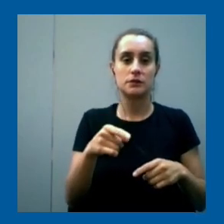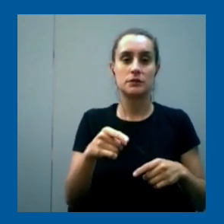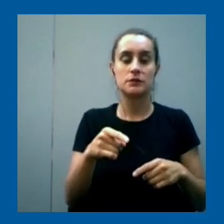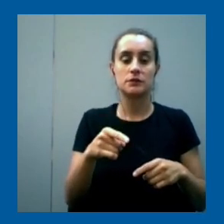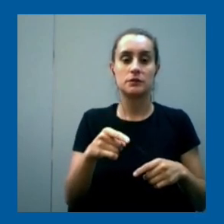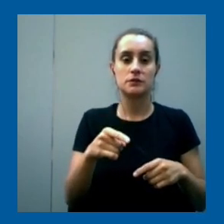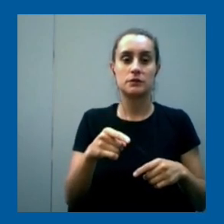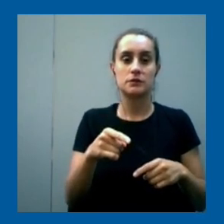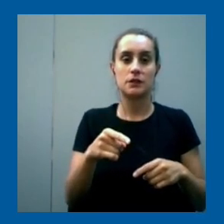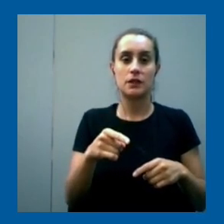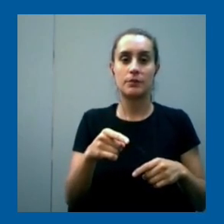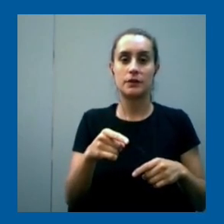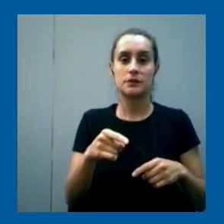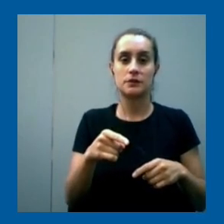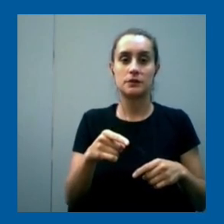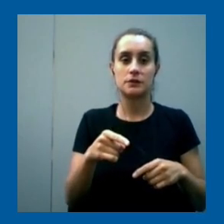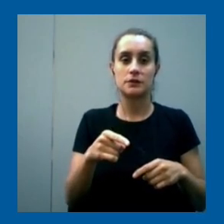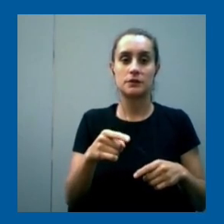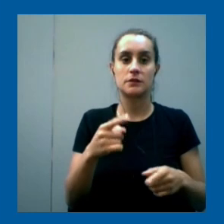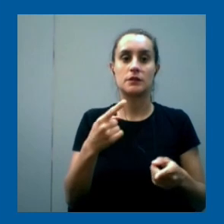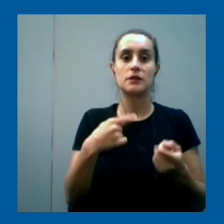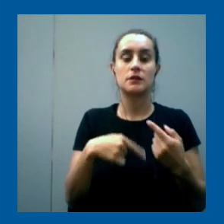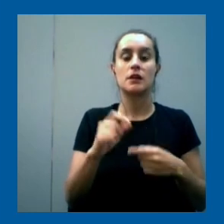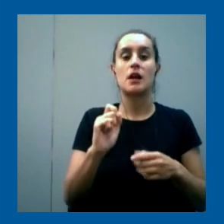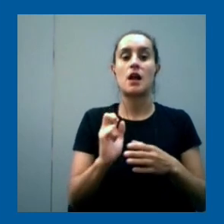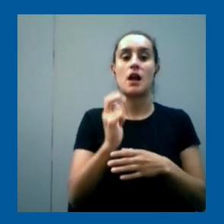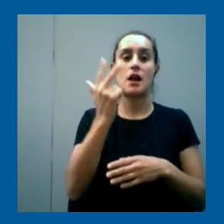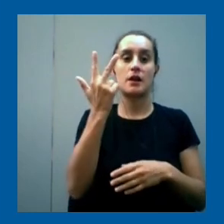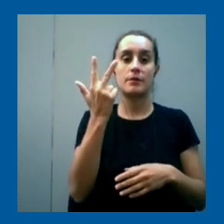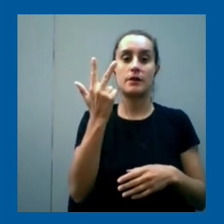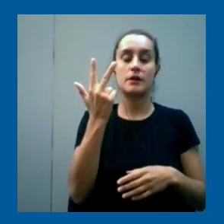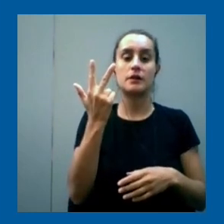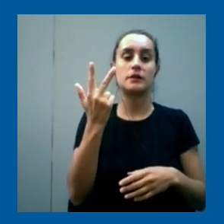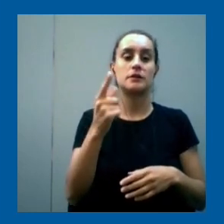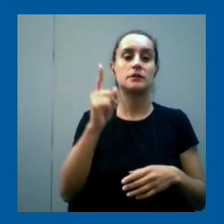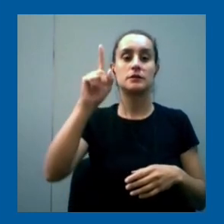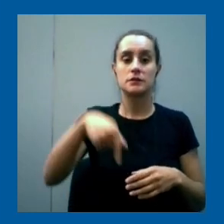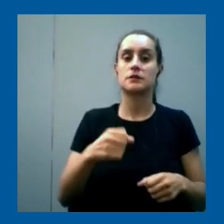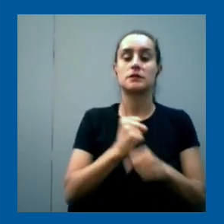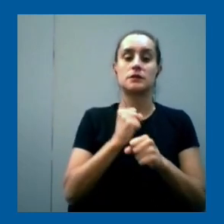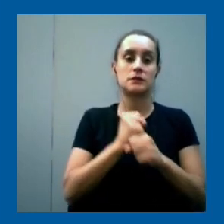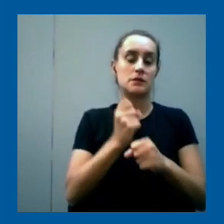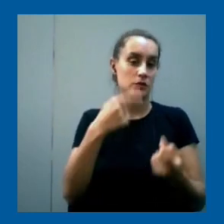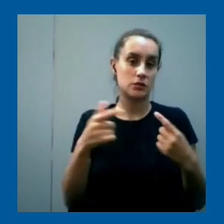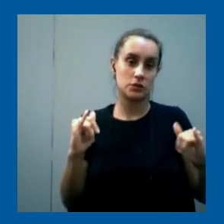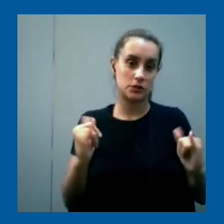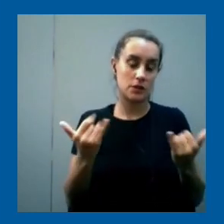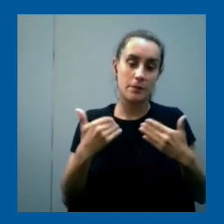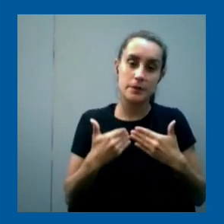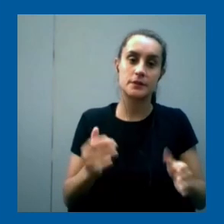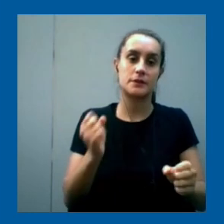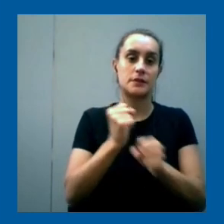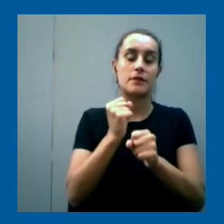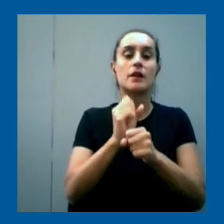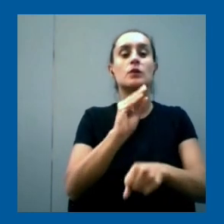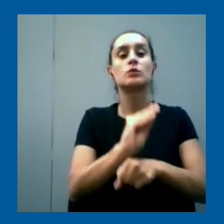pero sí ANEB nos convocó a trabajar y ya a comenzar a trabajar en cursos de programación y ciencia